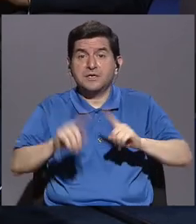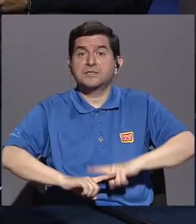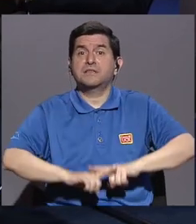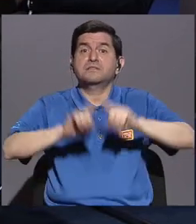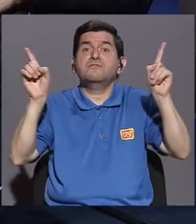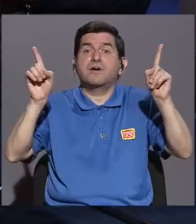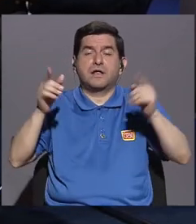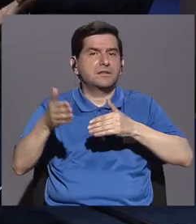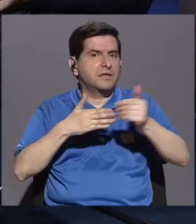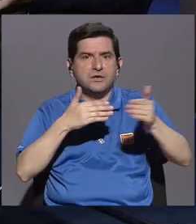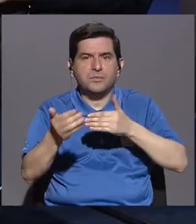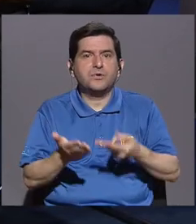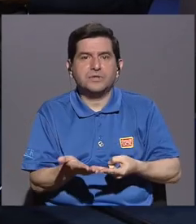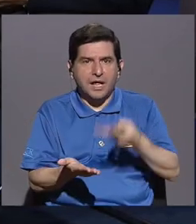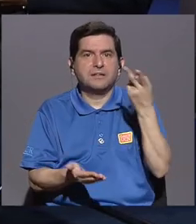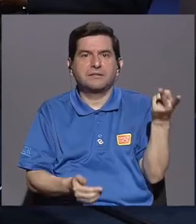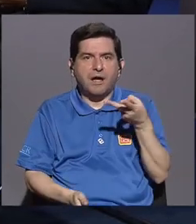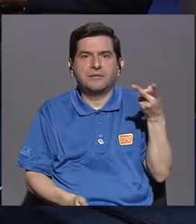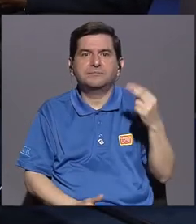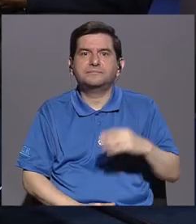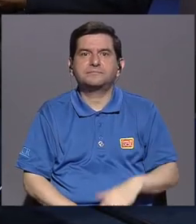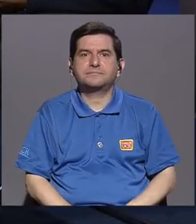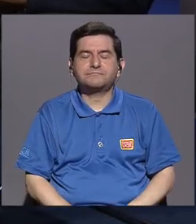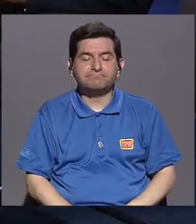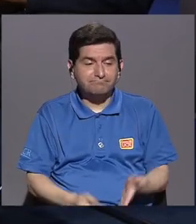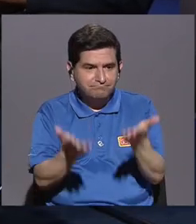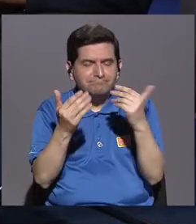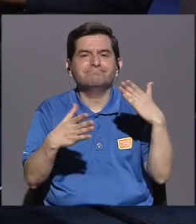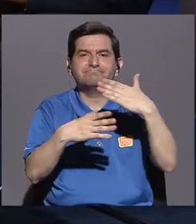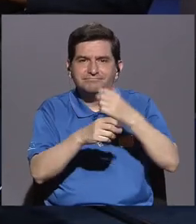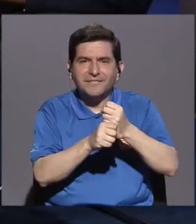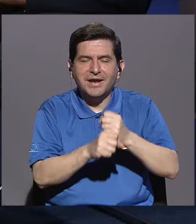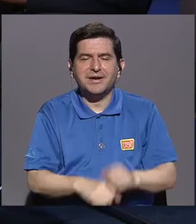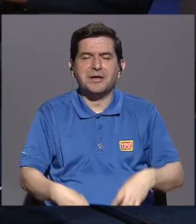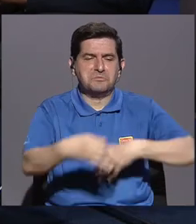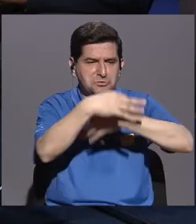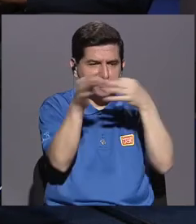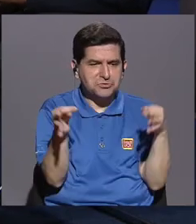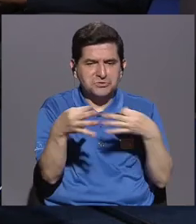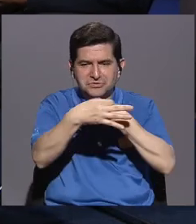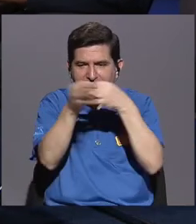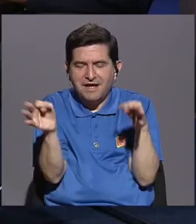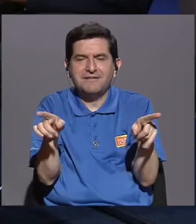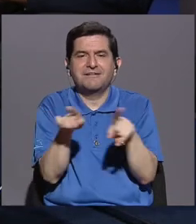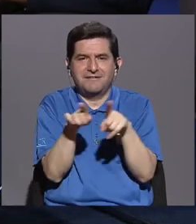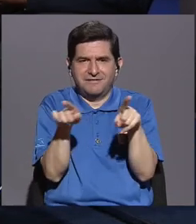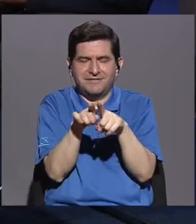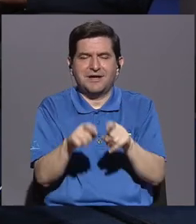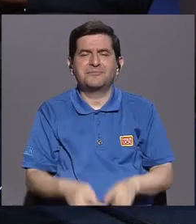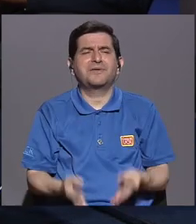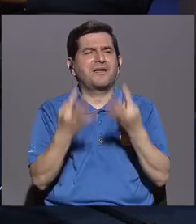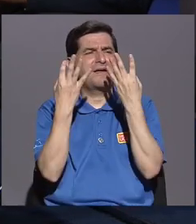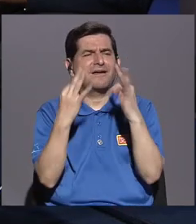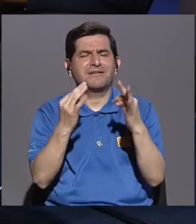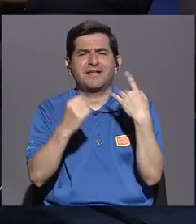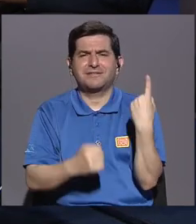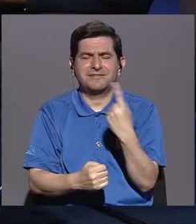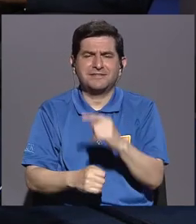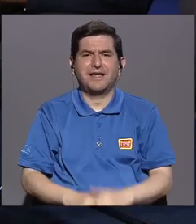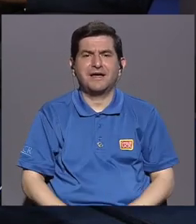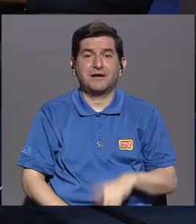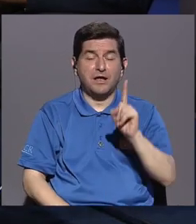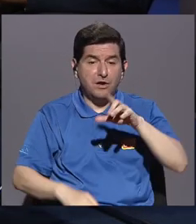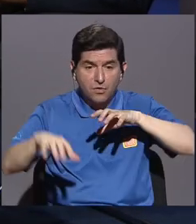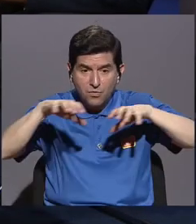distinto y aún así es válido. Entonces, eso es lo que queremos hacer con los talleres, es lo que vamos a procurar en cada una de las